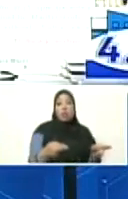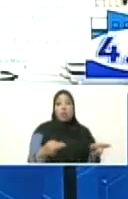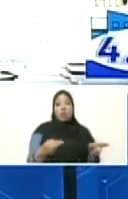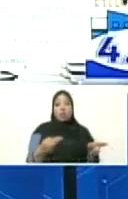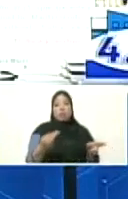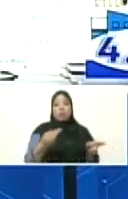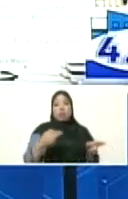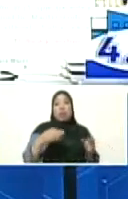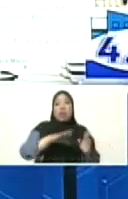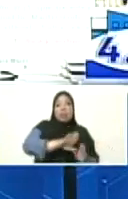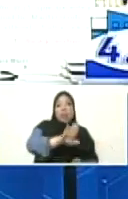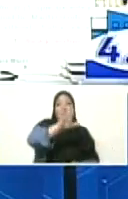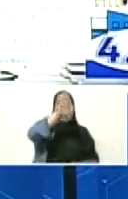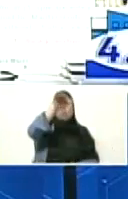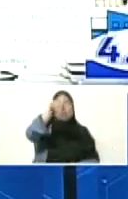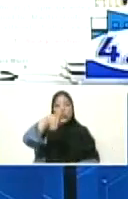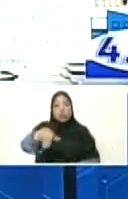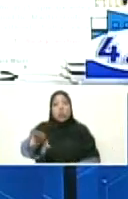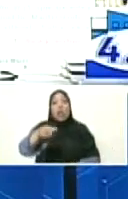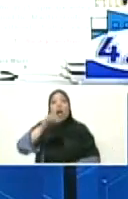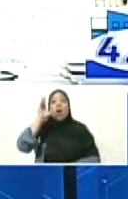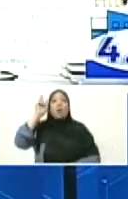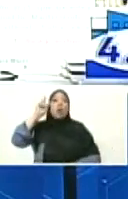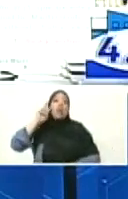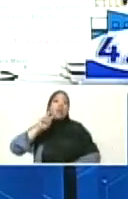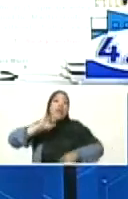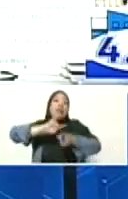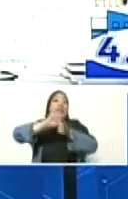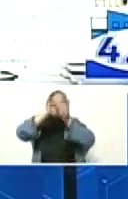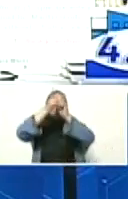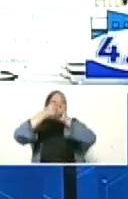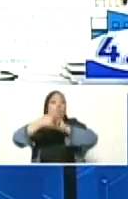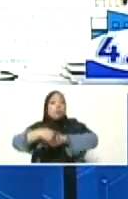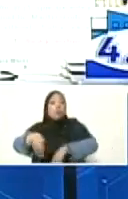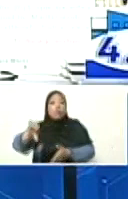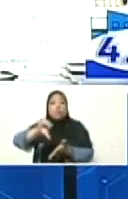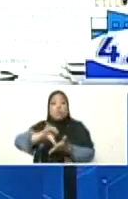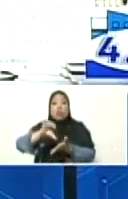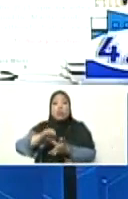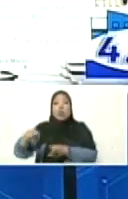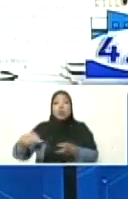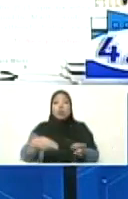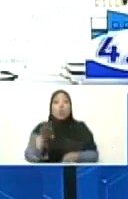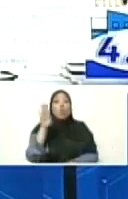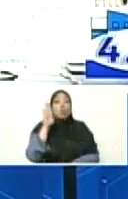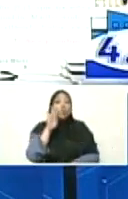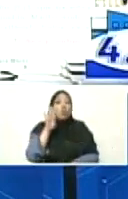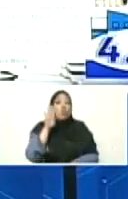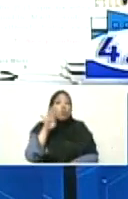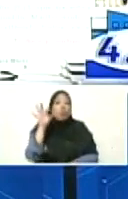frescos de cada montaña, se transformó en una ciudad de ríos contaminados, de mucha contaminación,